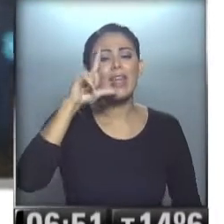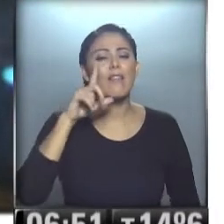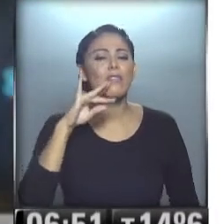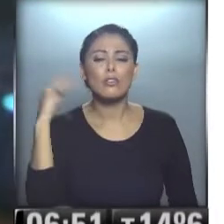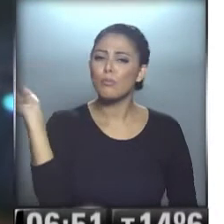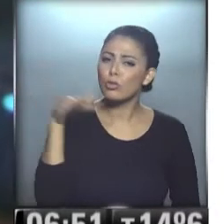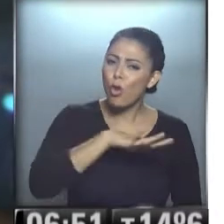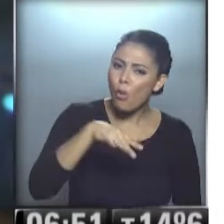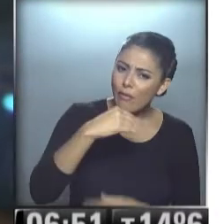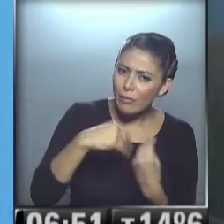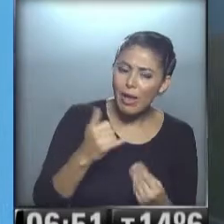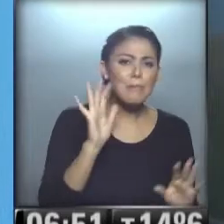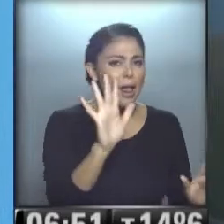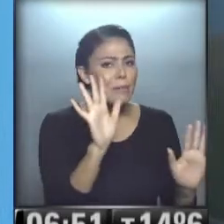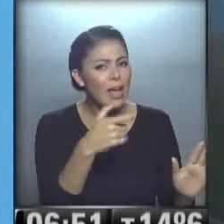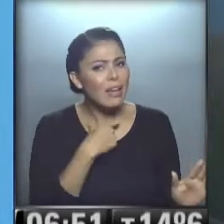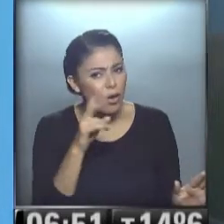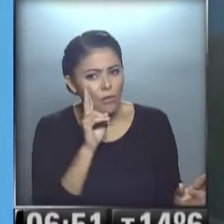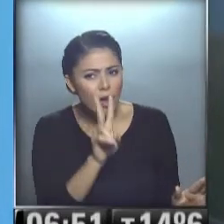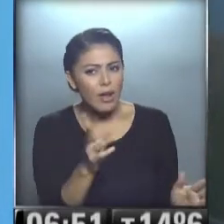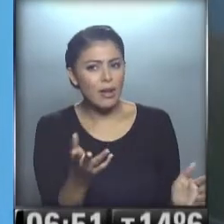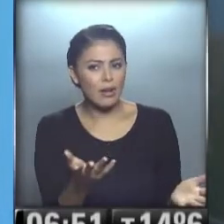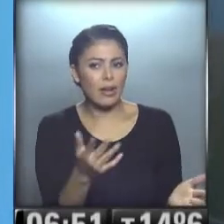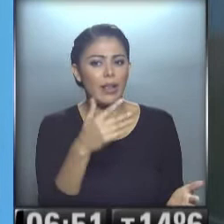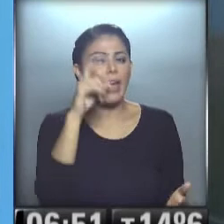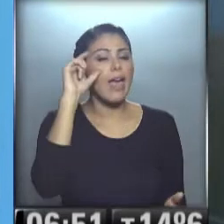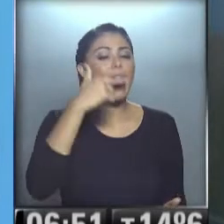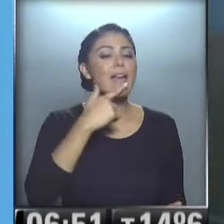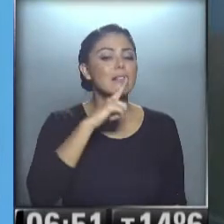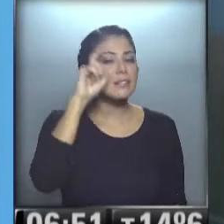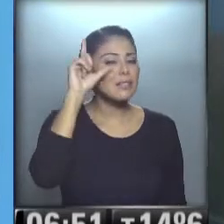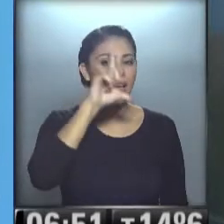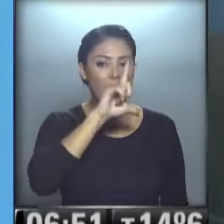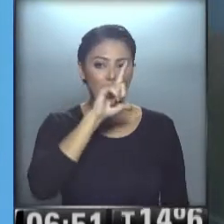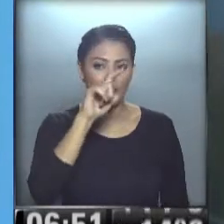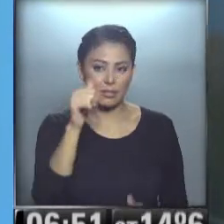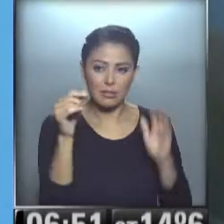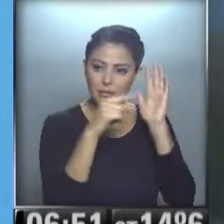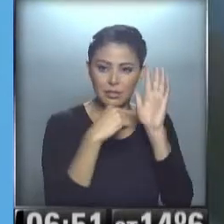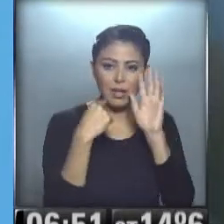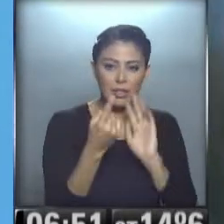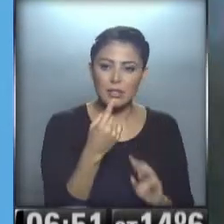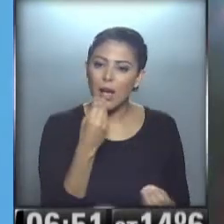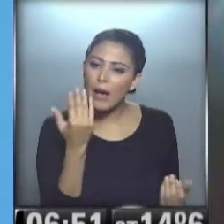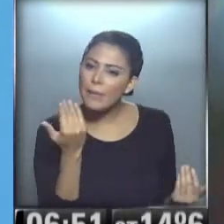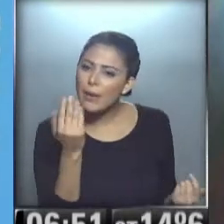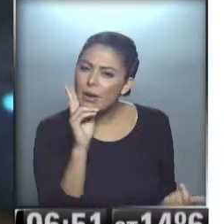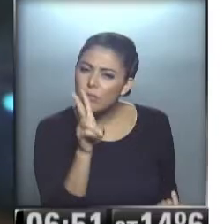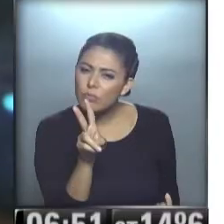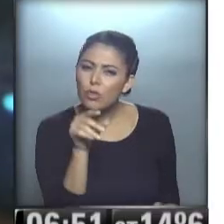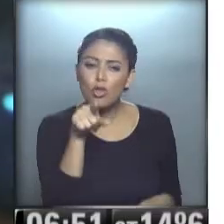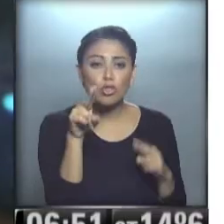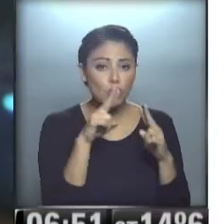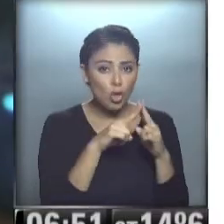lados... ...esperá, que quiero verlos... ...a ver quiénes son... ...mira, Estela del Mar Maris... ...a ver... ...para su